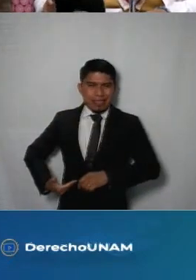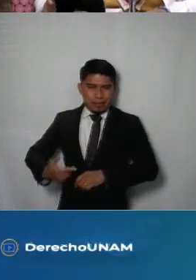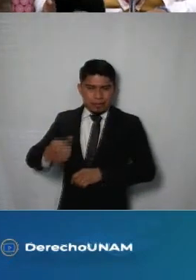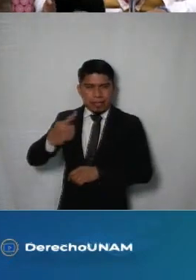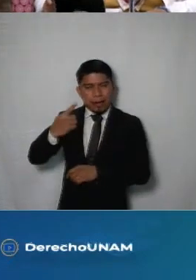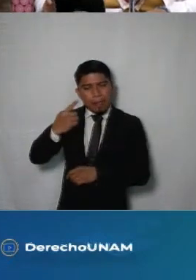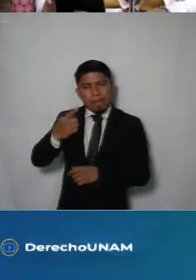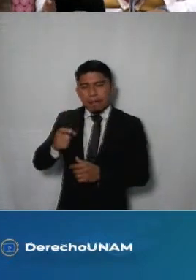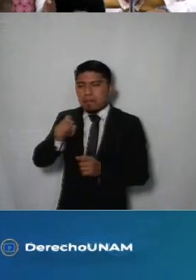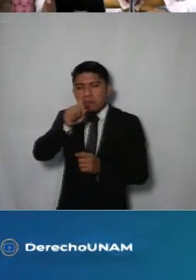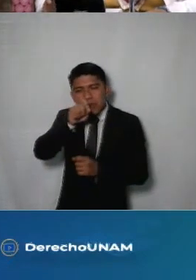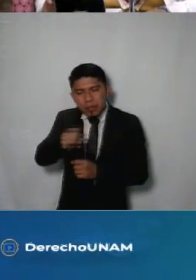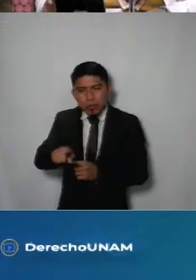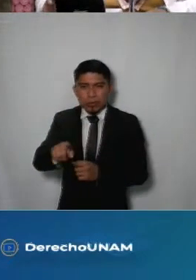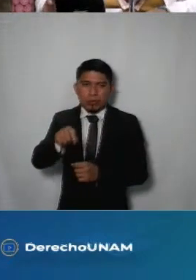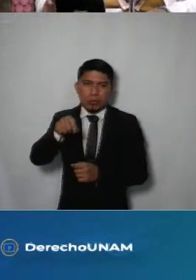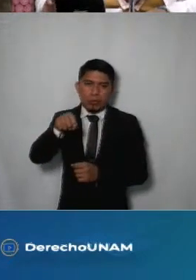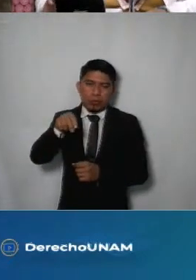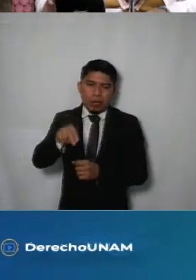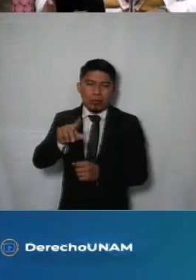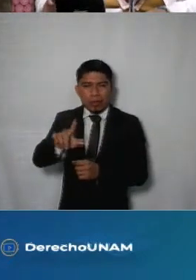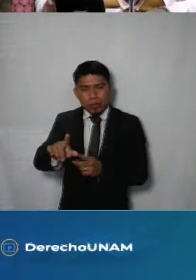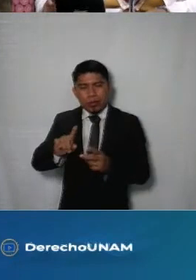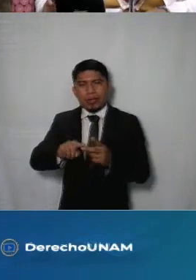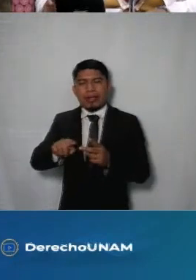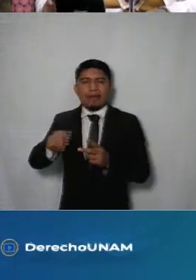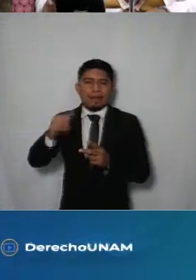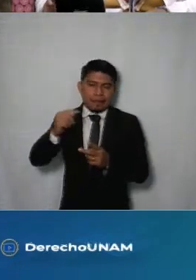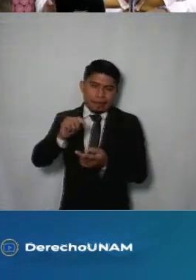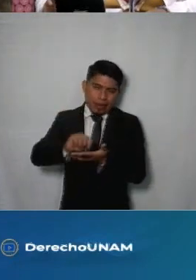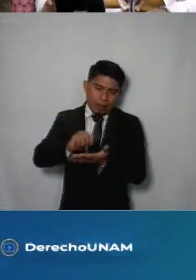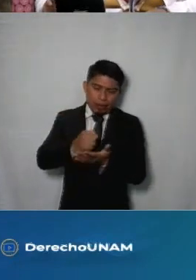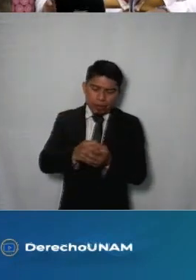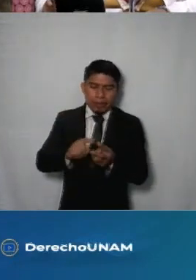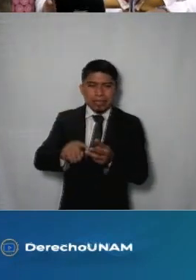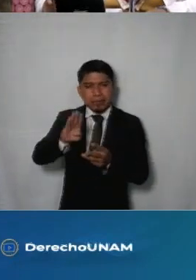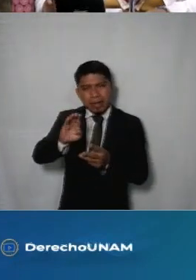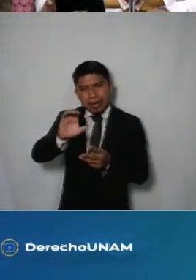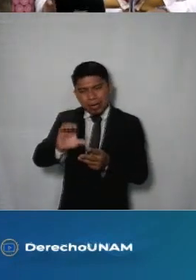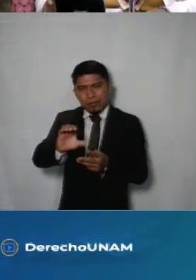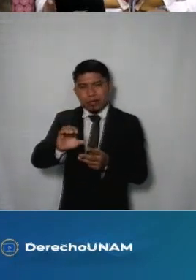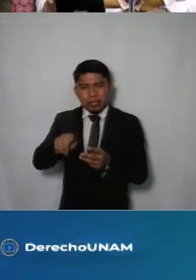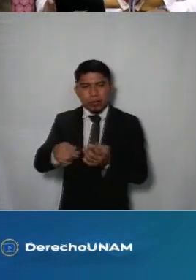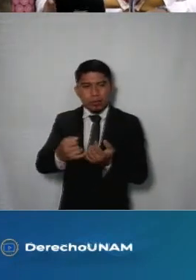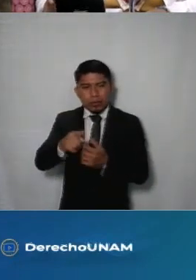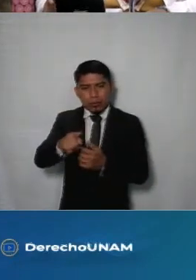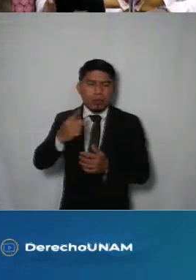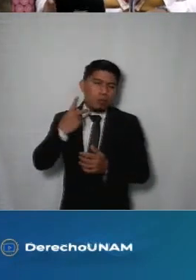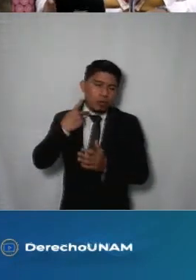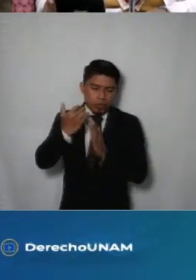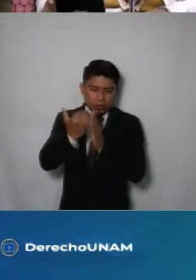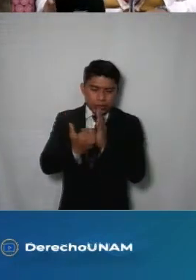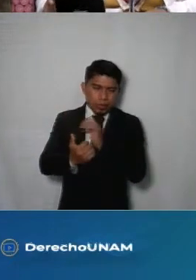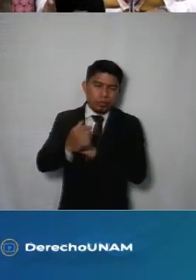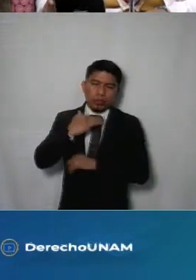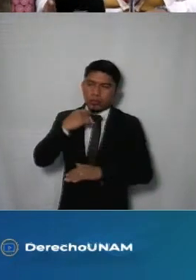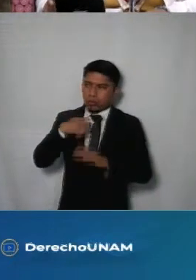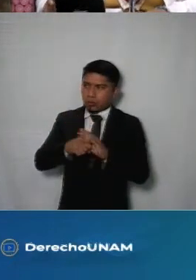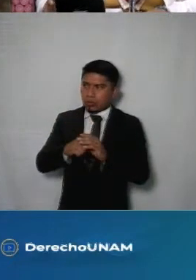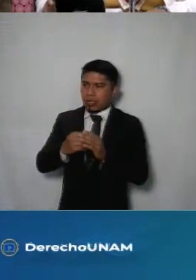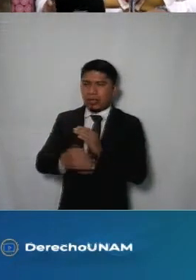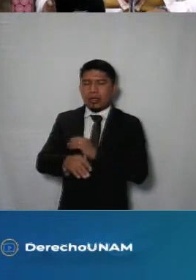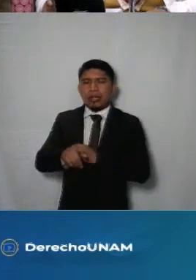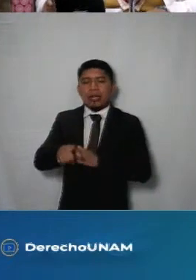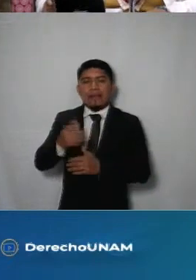además comparte con Nuevo León Tamaulipas y Baja California la ausencia de una política estatal anticorrupción